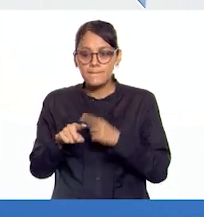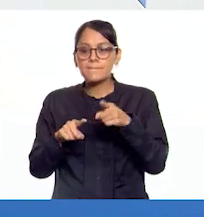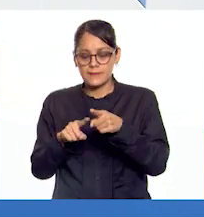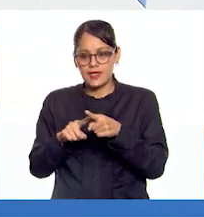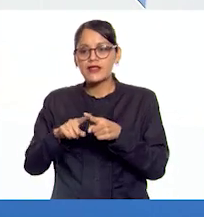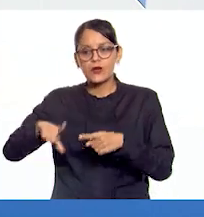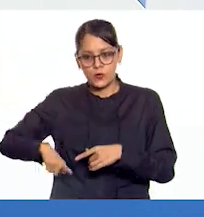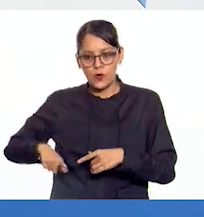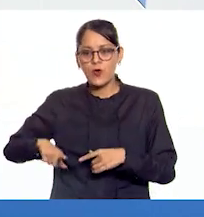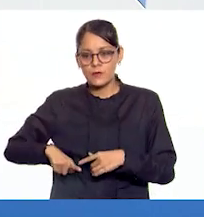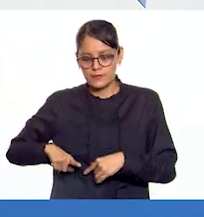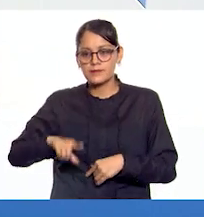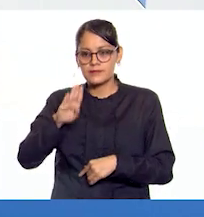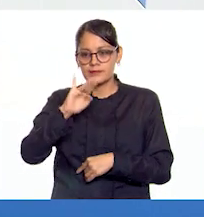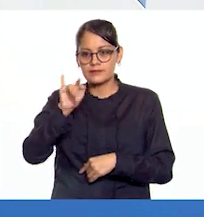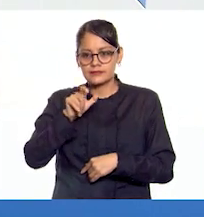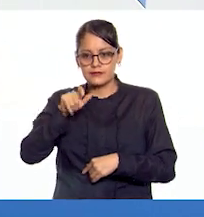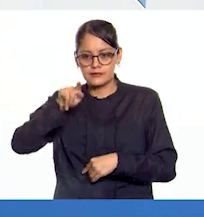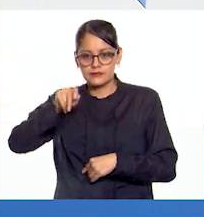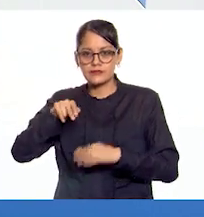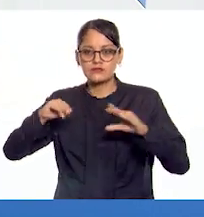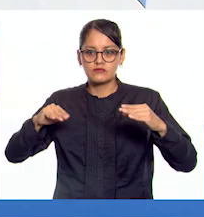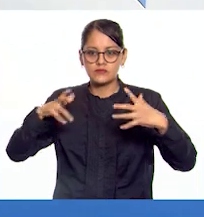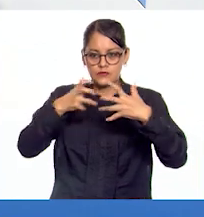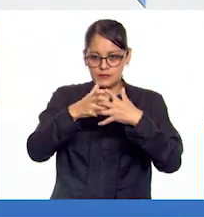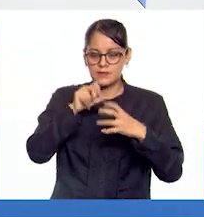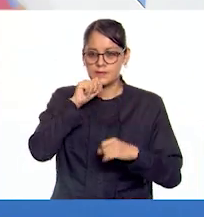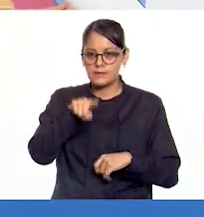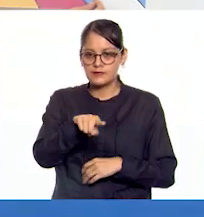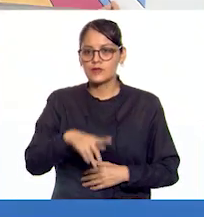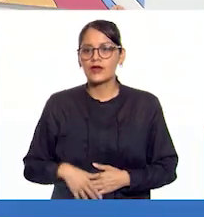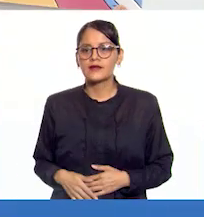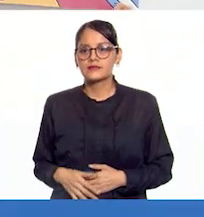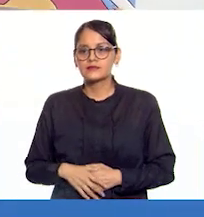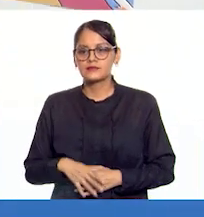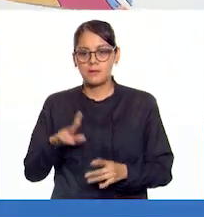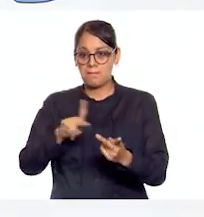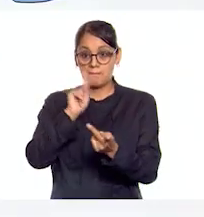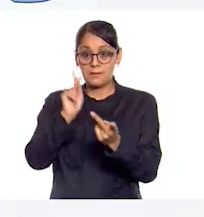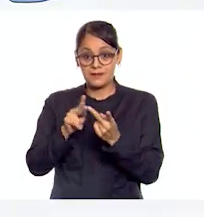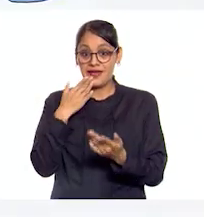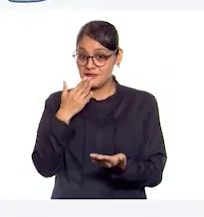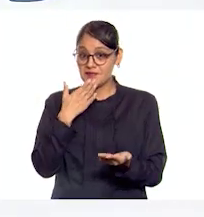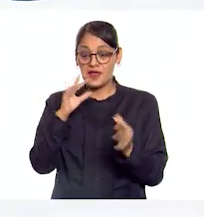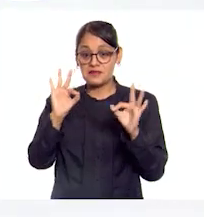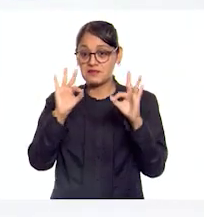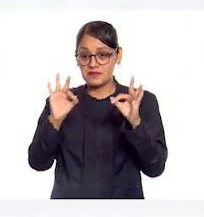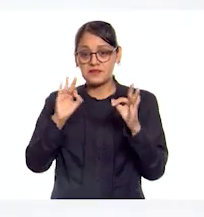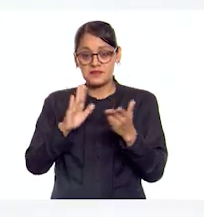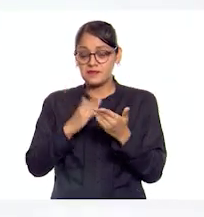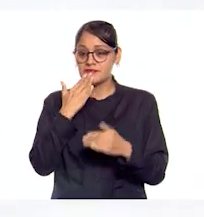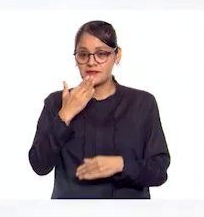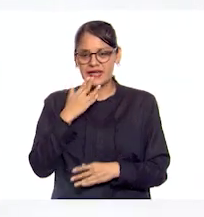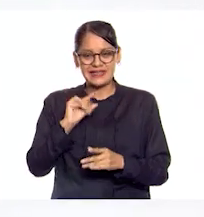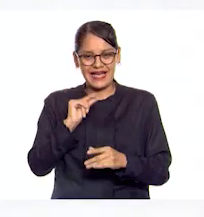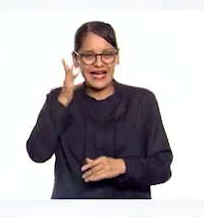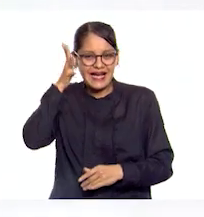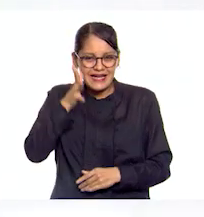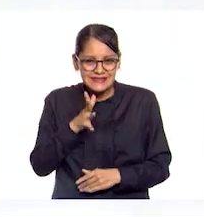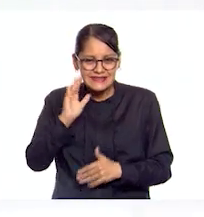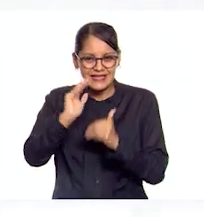Imperio Bizantino. Muy bien, muy bien. Muy bien. Perfecto. Entonces, está así. Ay, sí, está así. Bien, bien. Ya casi va